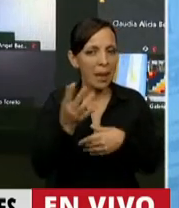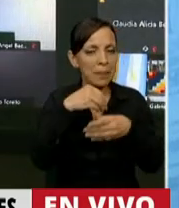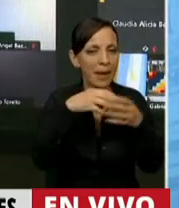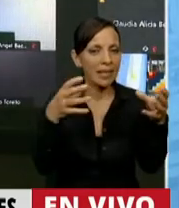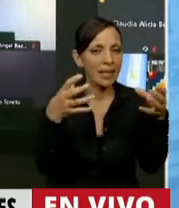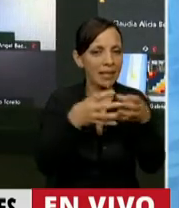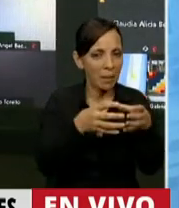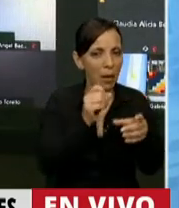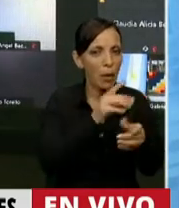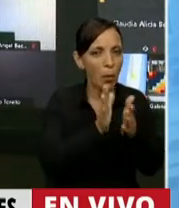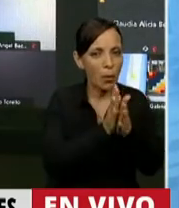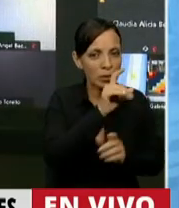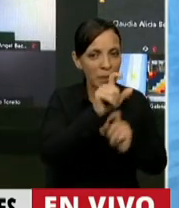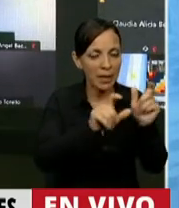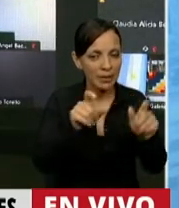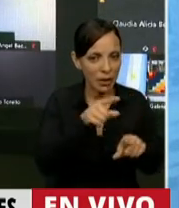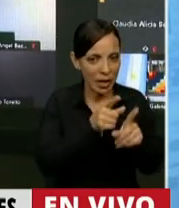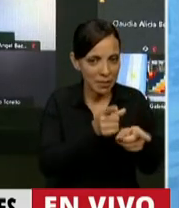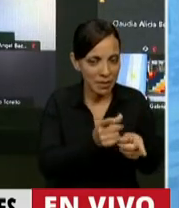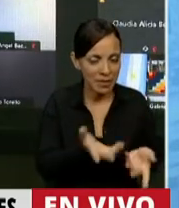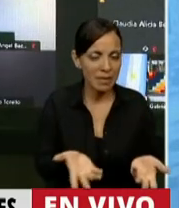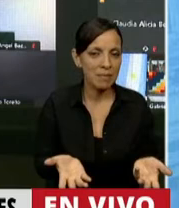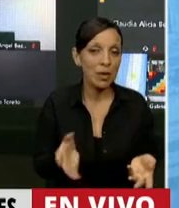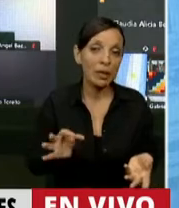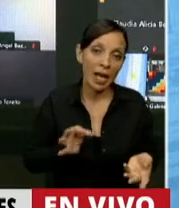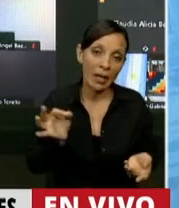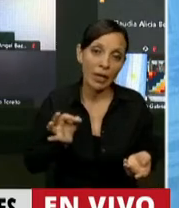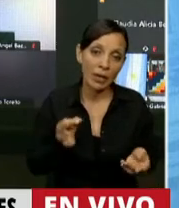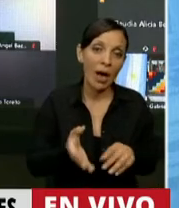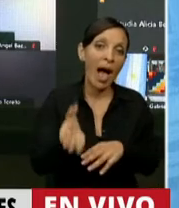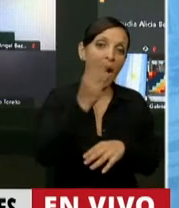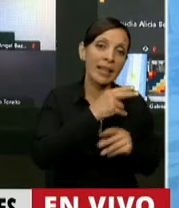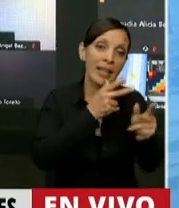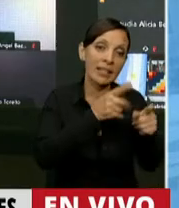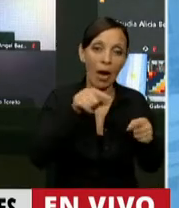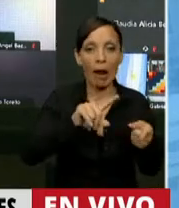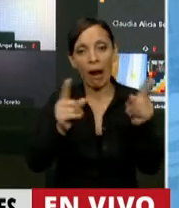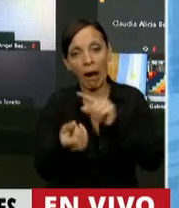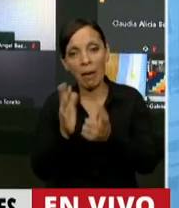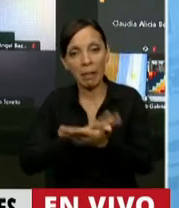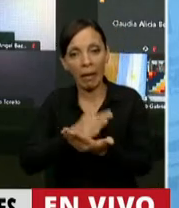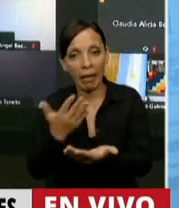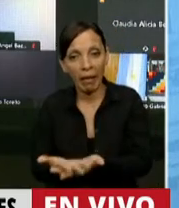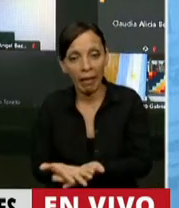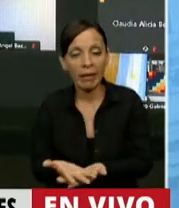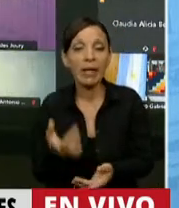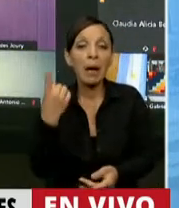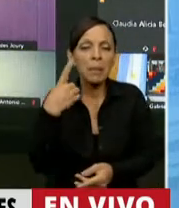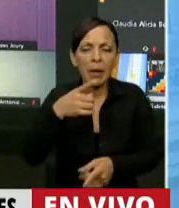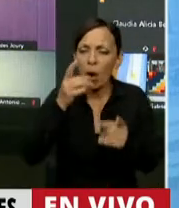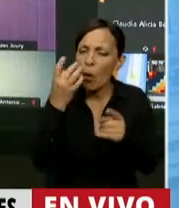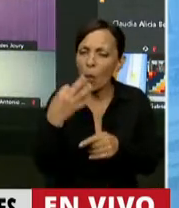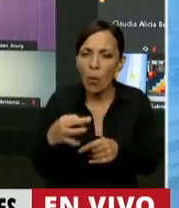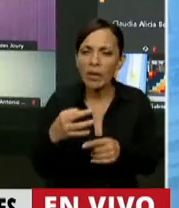trabajo. Y entonces, por supuesto, van pasando los años y lo que se decía antes, ahora se dice todo lo contrario. asociadamente, pero lo único que no falla